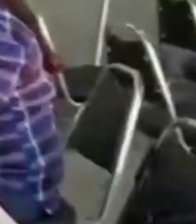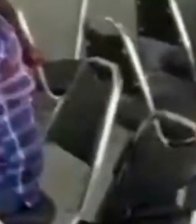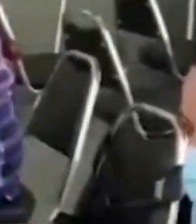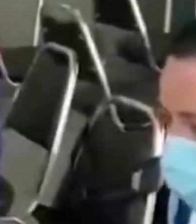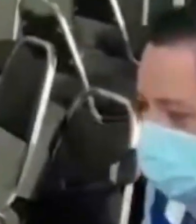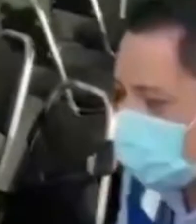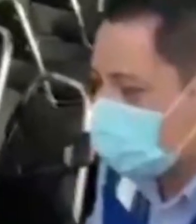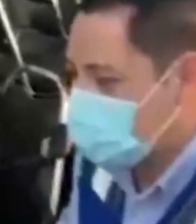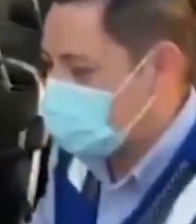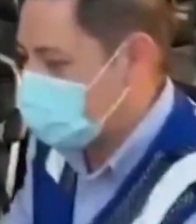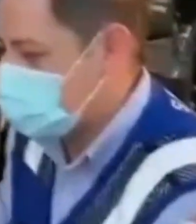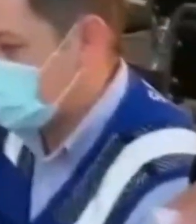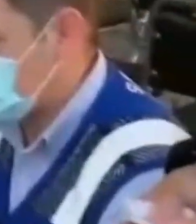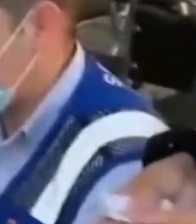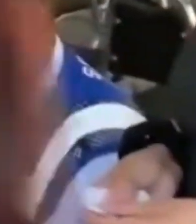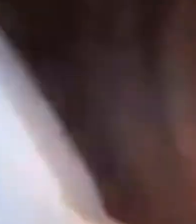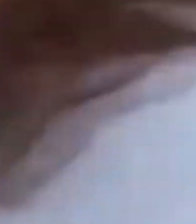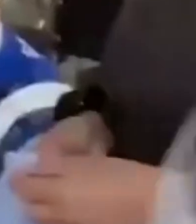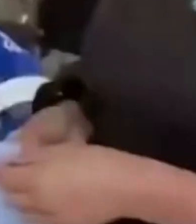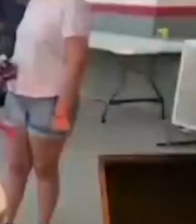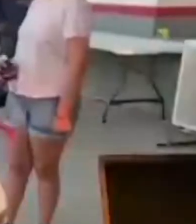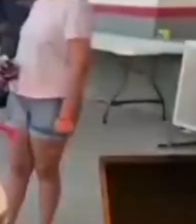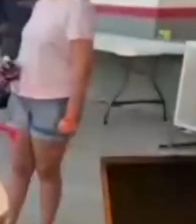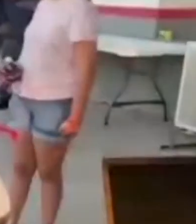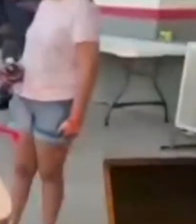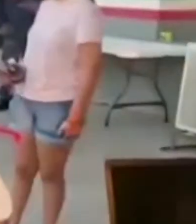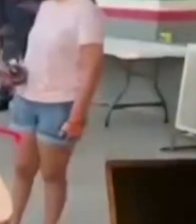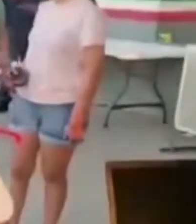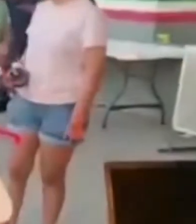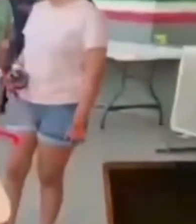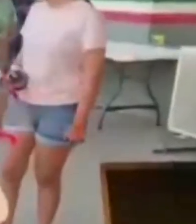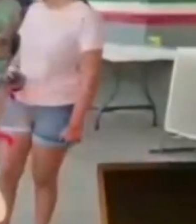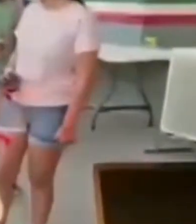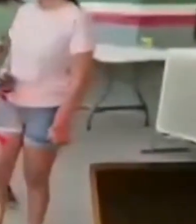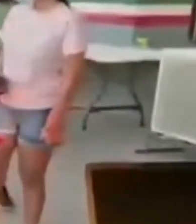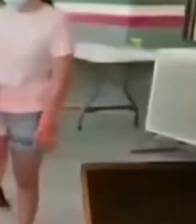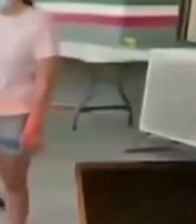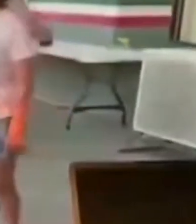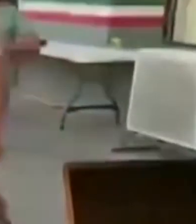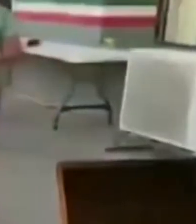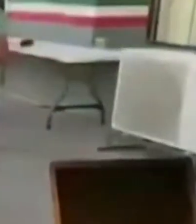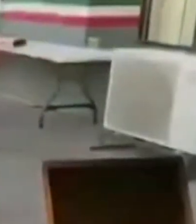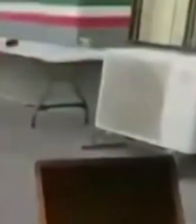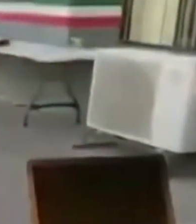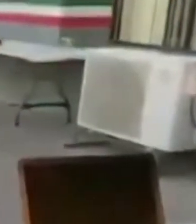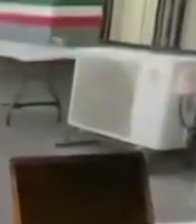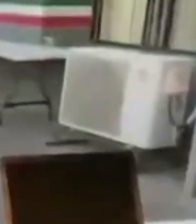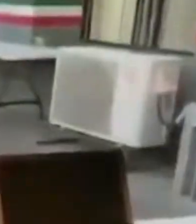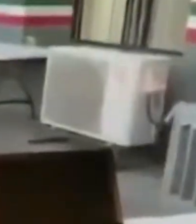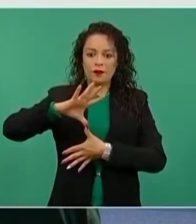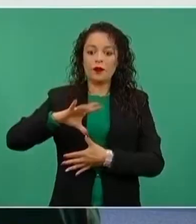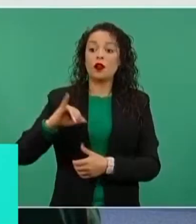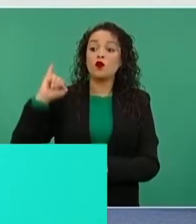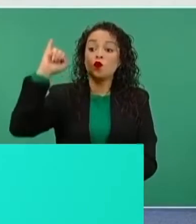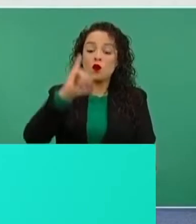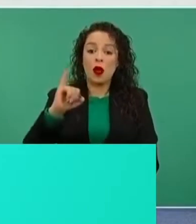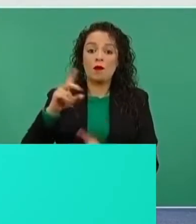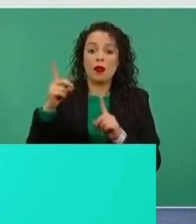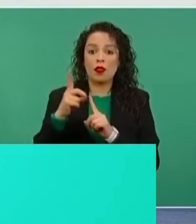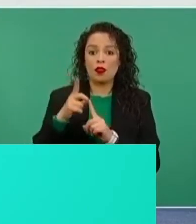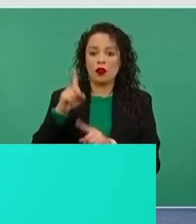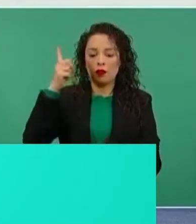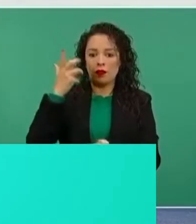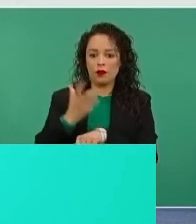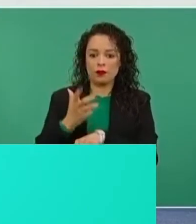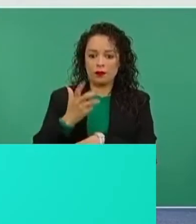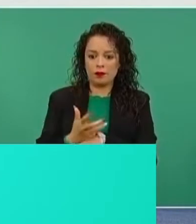cooperación entre los países abordará la prevención de futuras o probables enfermedades que se pudieran enfrentar. Uno de los temas